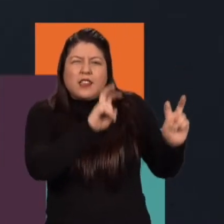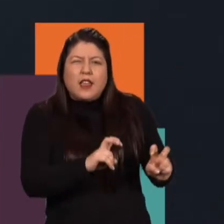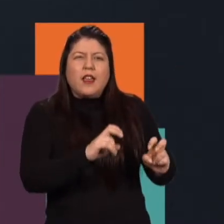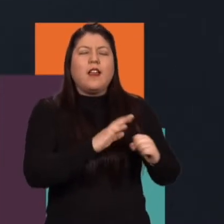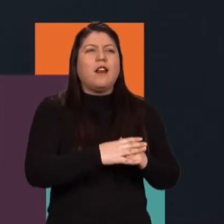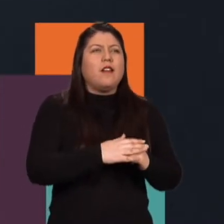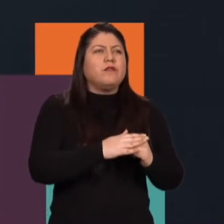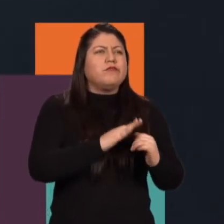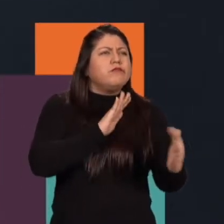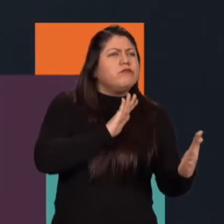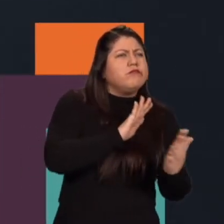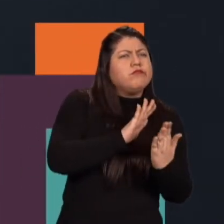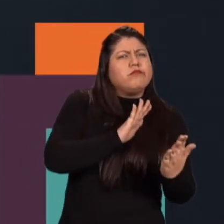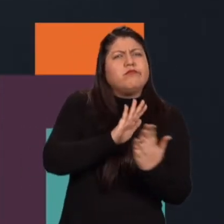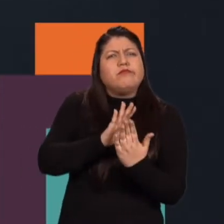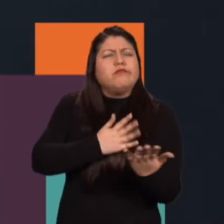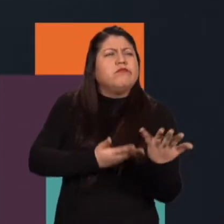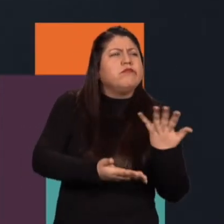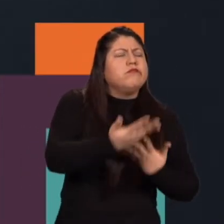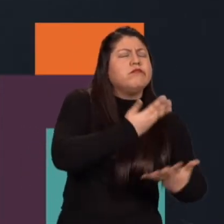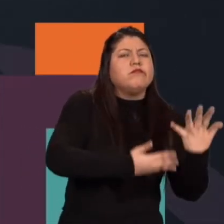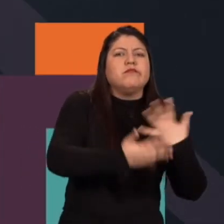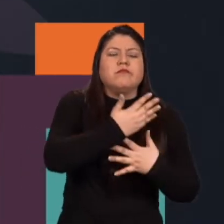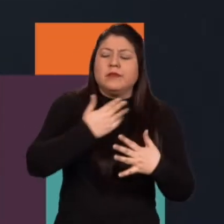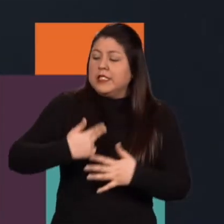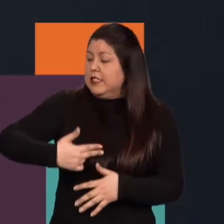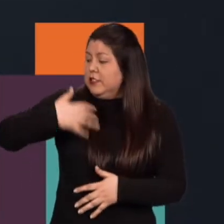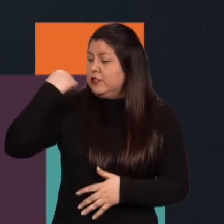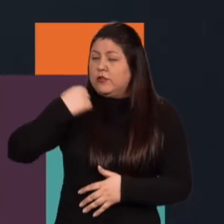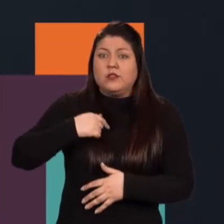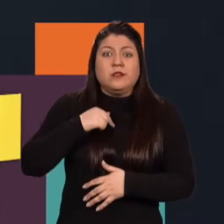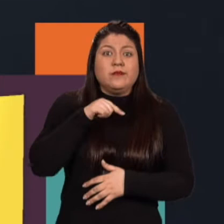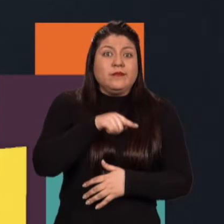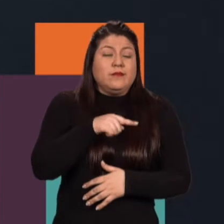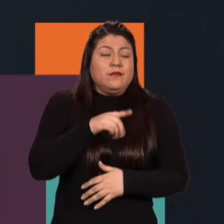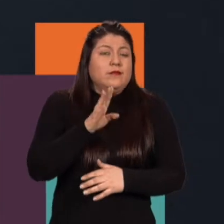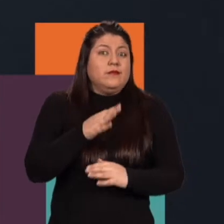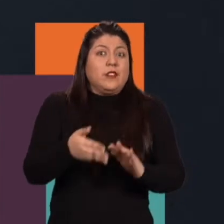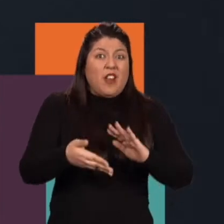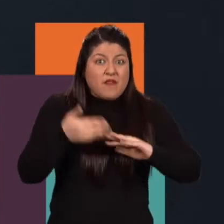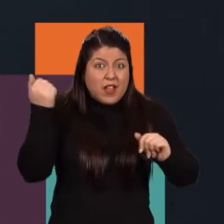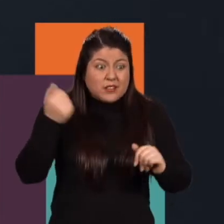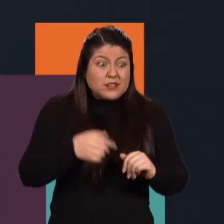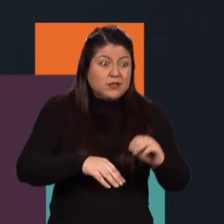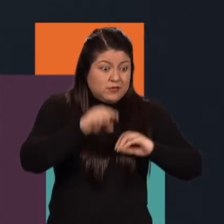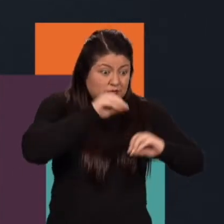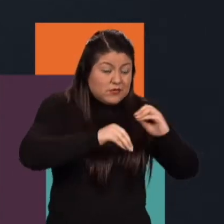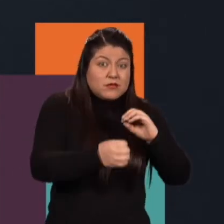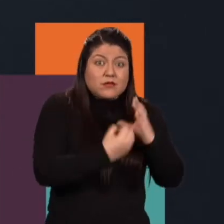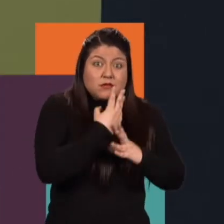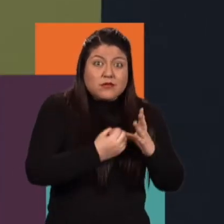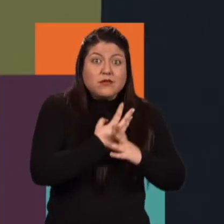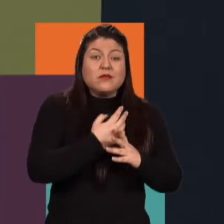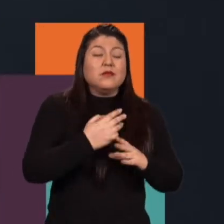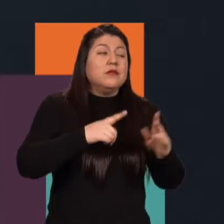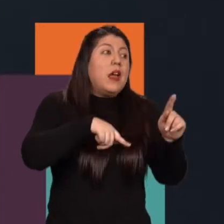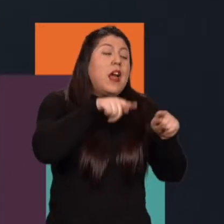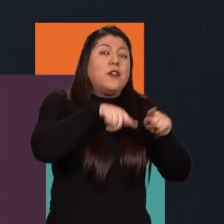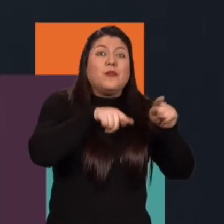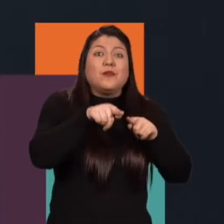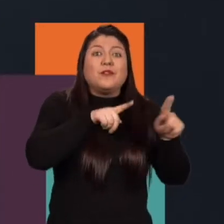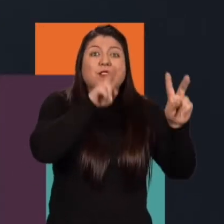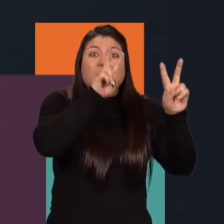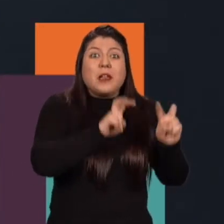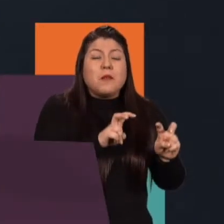temas y acercarnos hacia algunas historias que no son como tan fáciles de adaptar o de